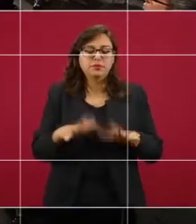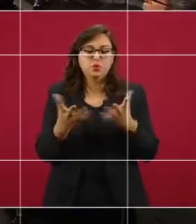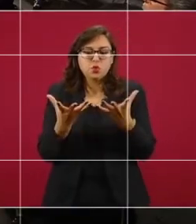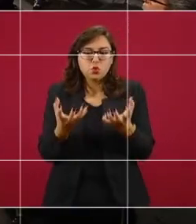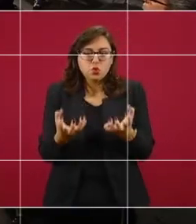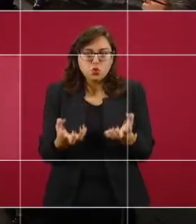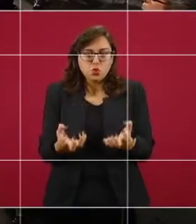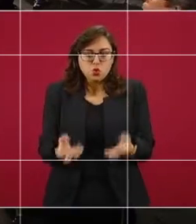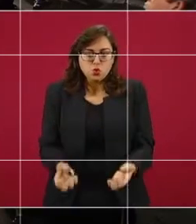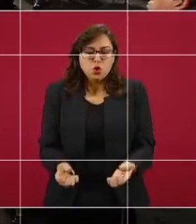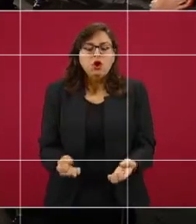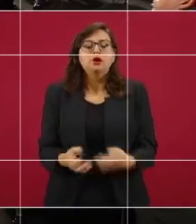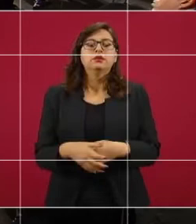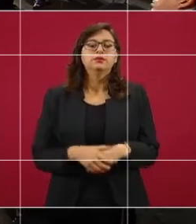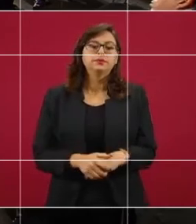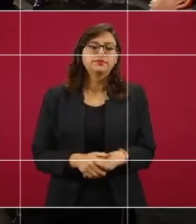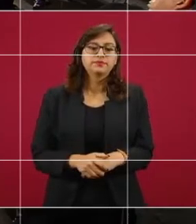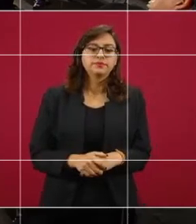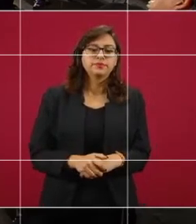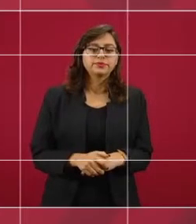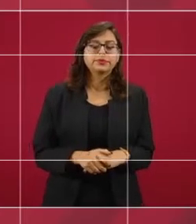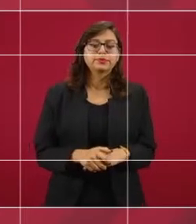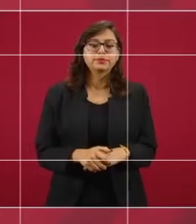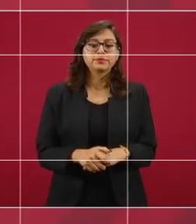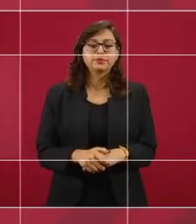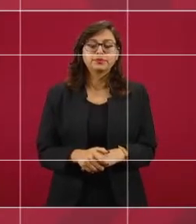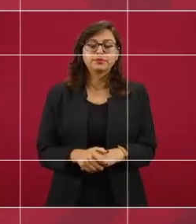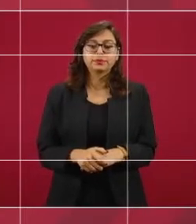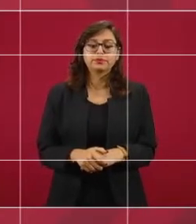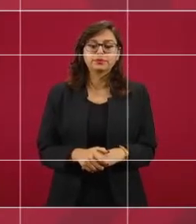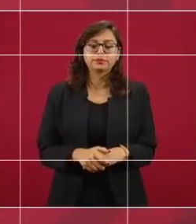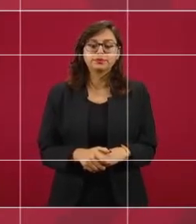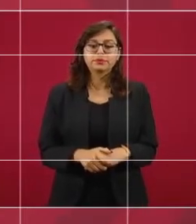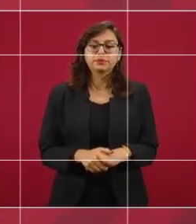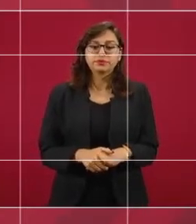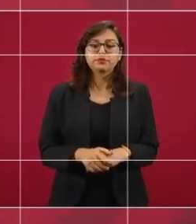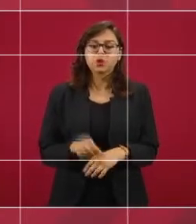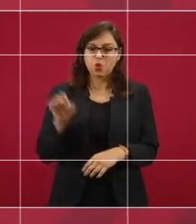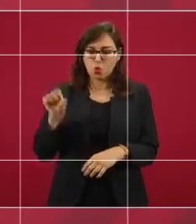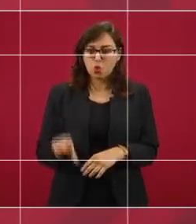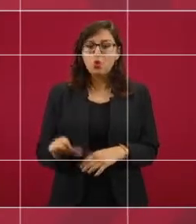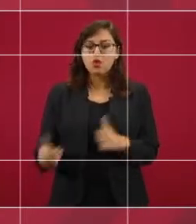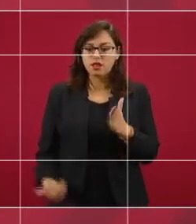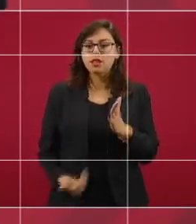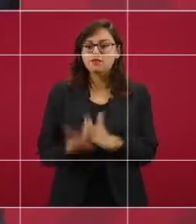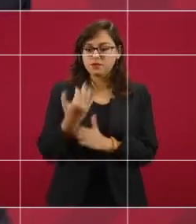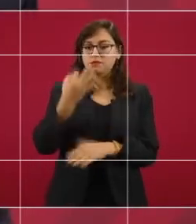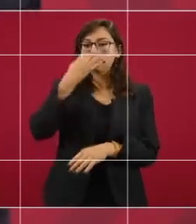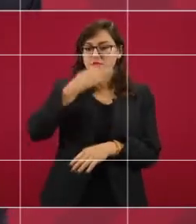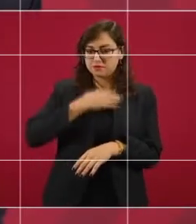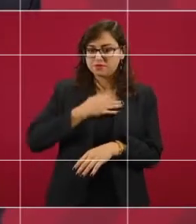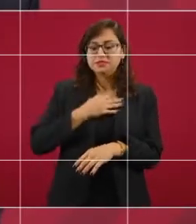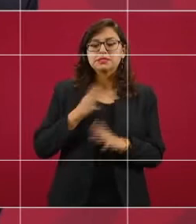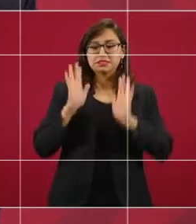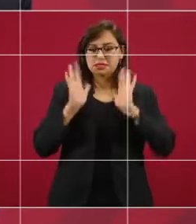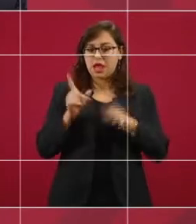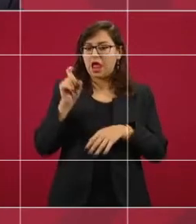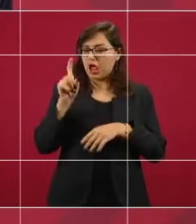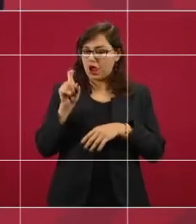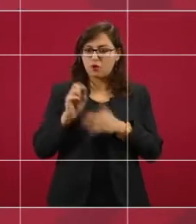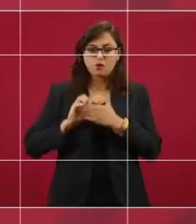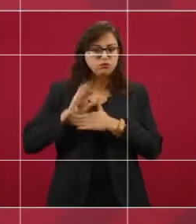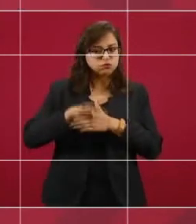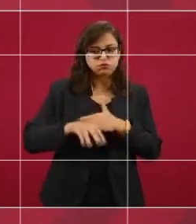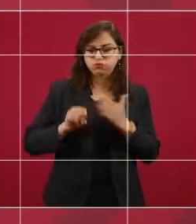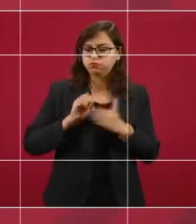me entregaron el reporte de la madrugada, de donde ya hay menos desfogue de agua